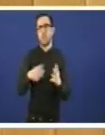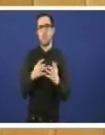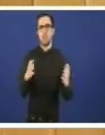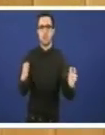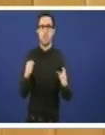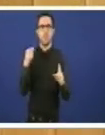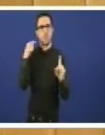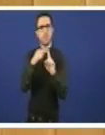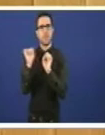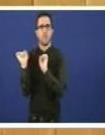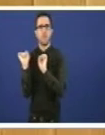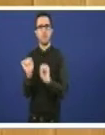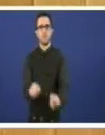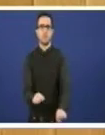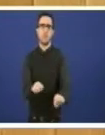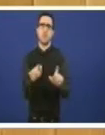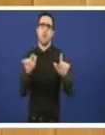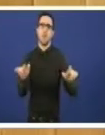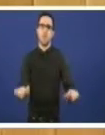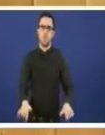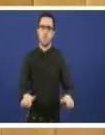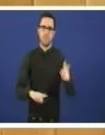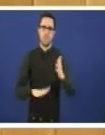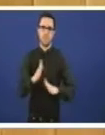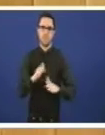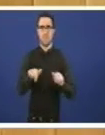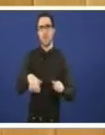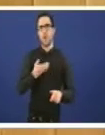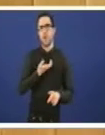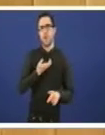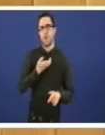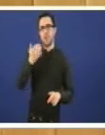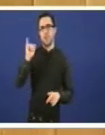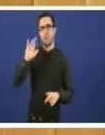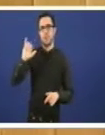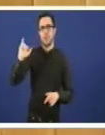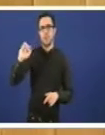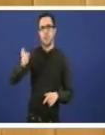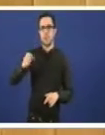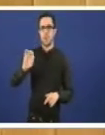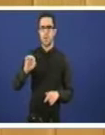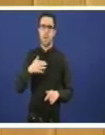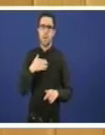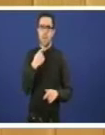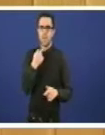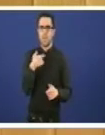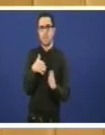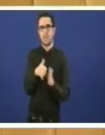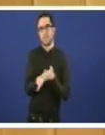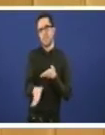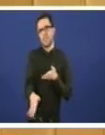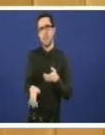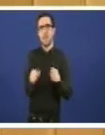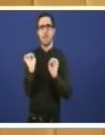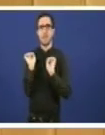desta instalación incineradora no Concello do Irixo o cal significa desde o noso punto de vista recitar a súa instalación